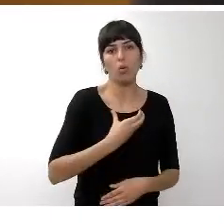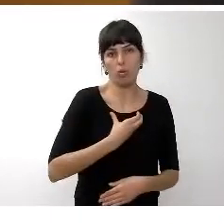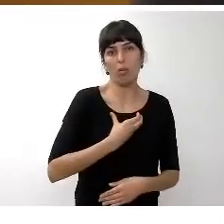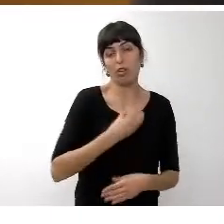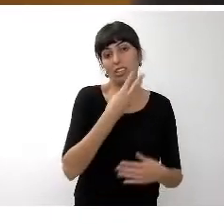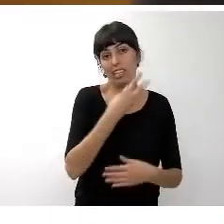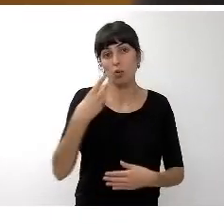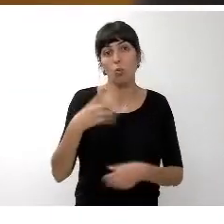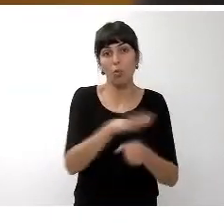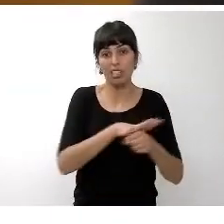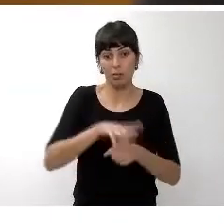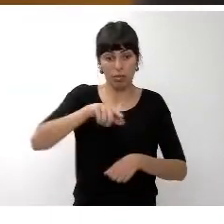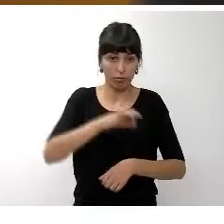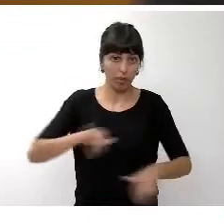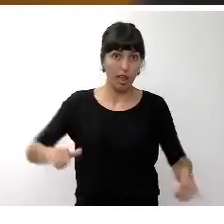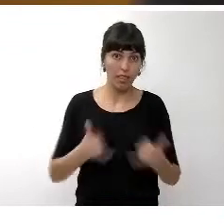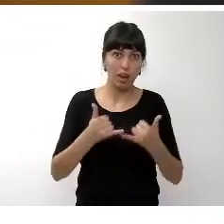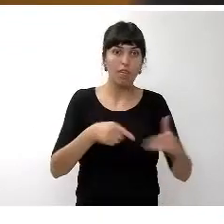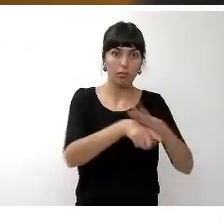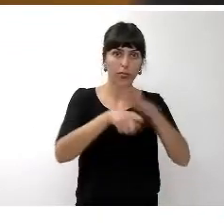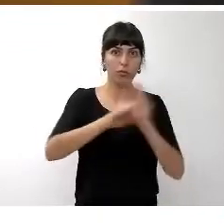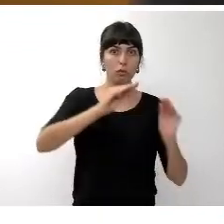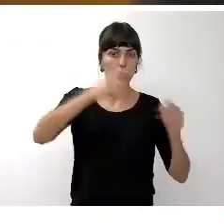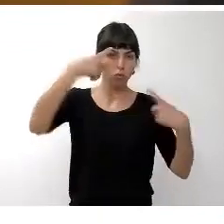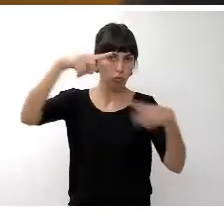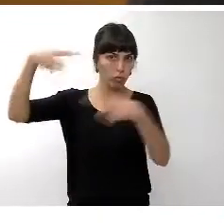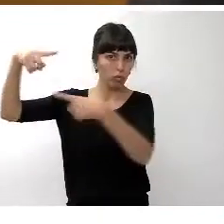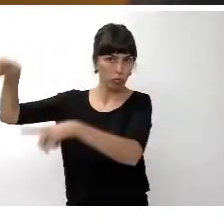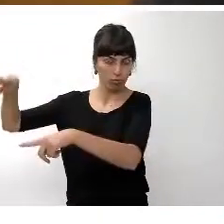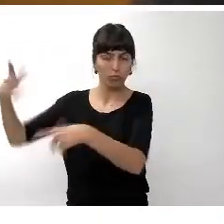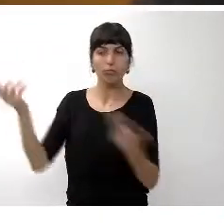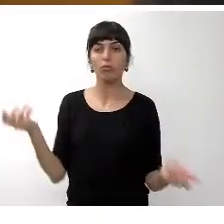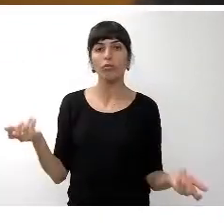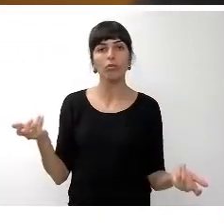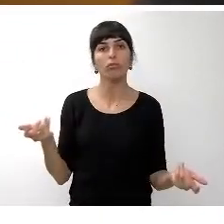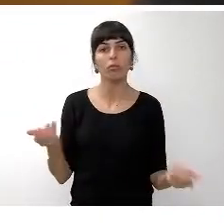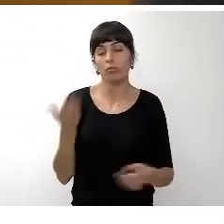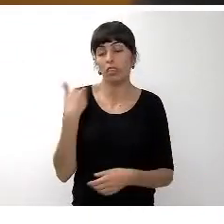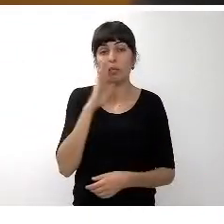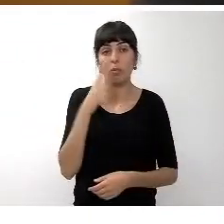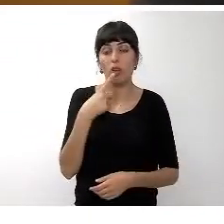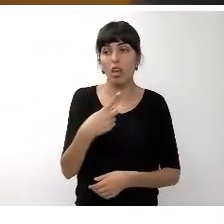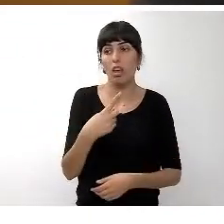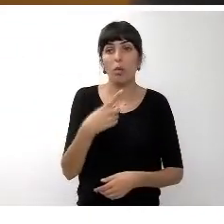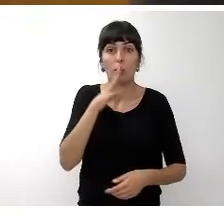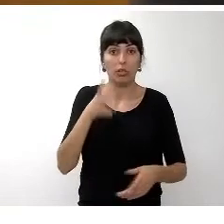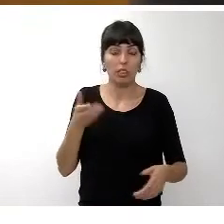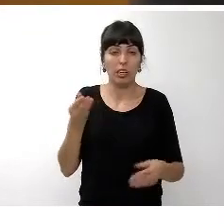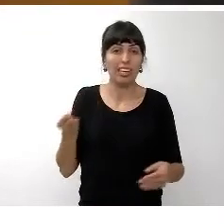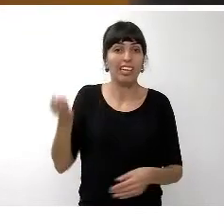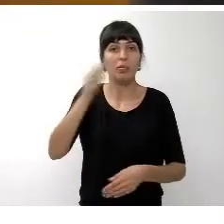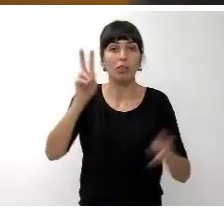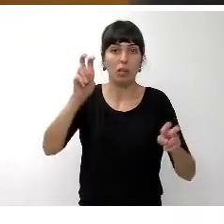municipios de la isla a través de la carta municipal como consecuencia del incremento entre otras cosas antes manifiesto registrado en el